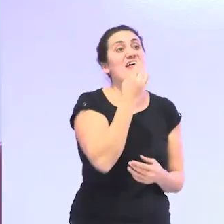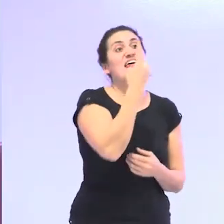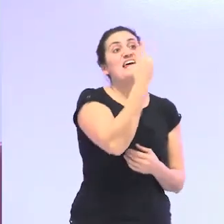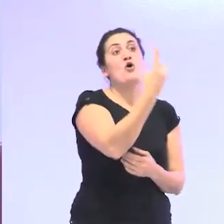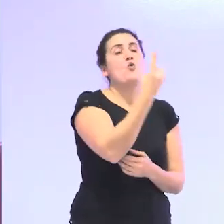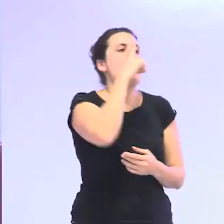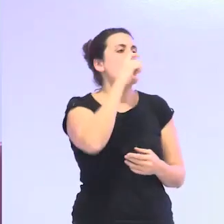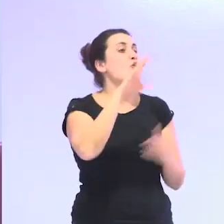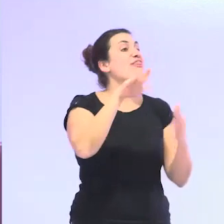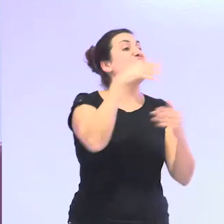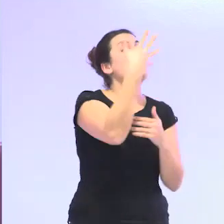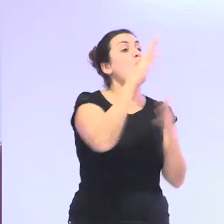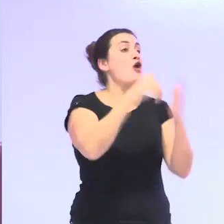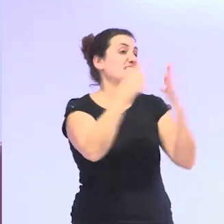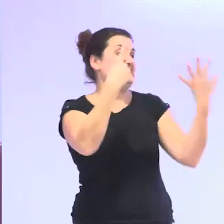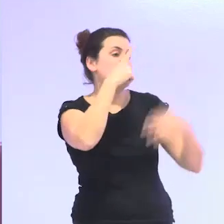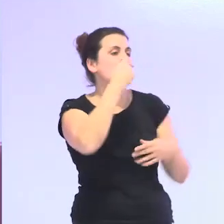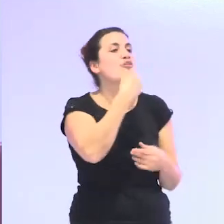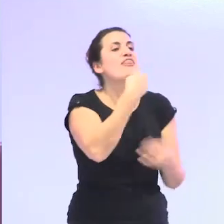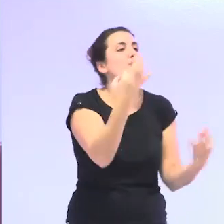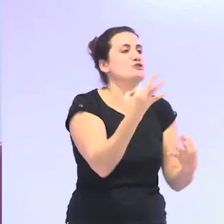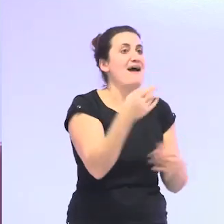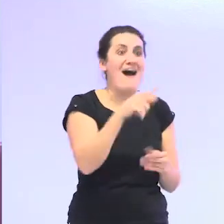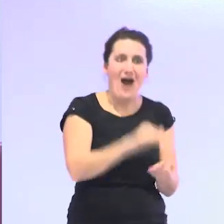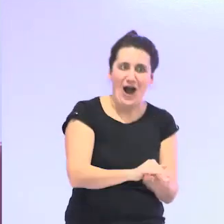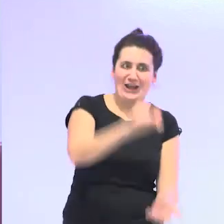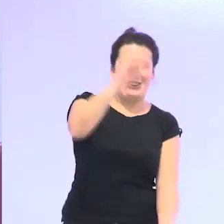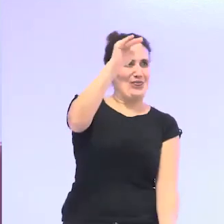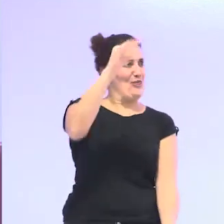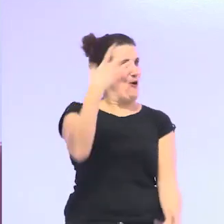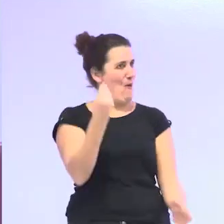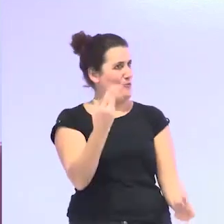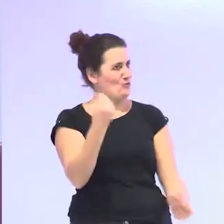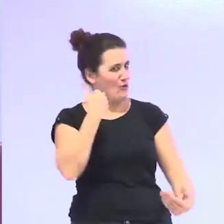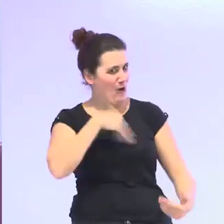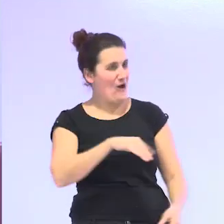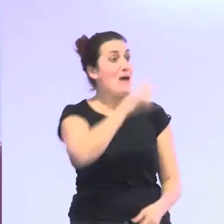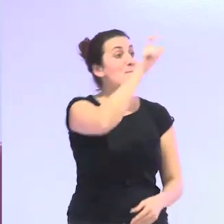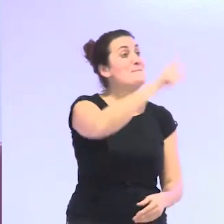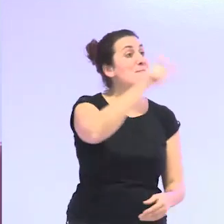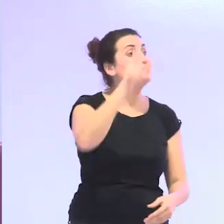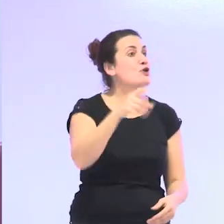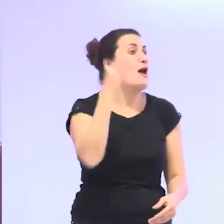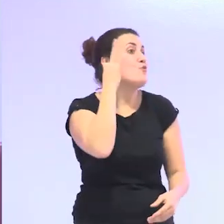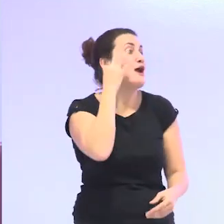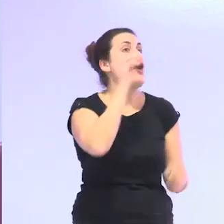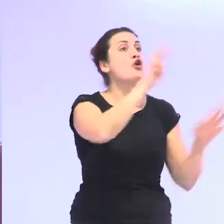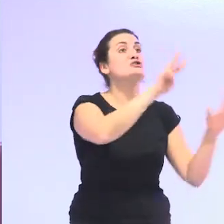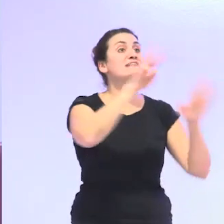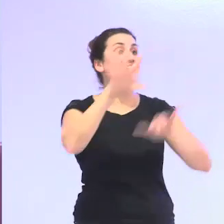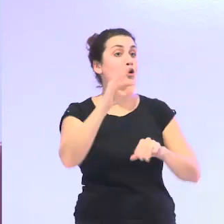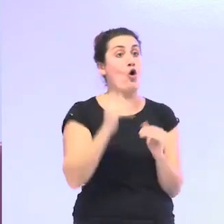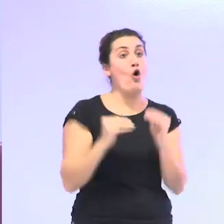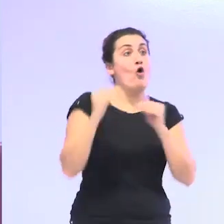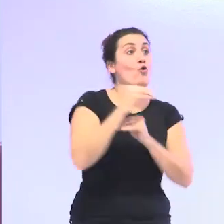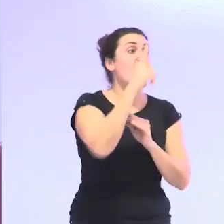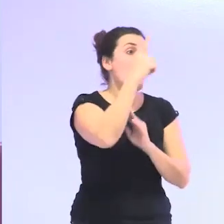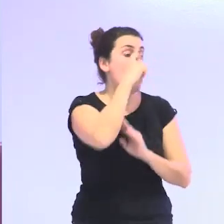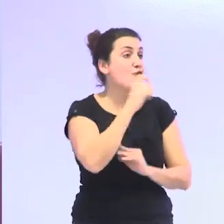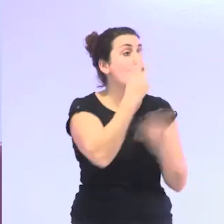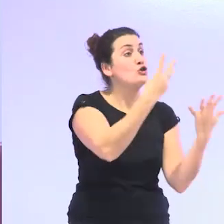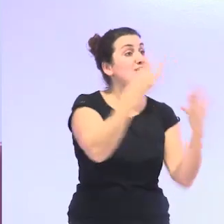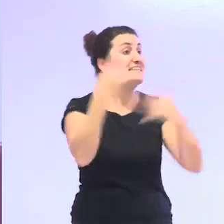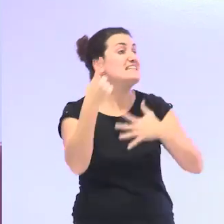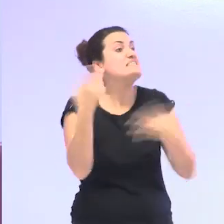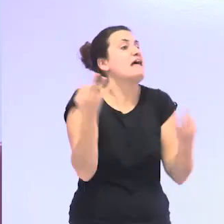a 6 años ¿qué decimos? que ha crecido ¿no? si una persona o una mujer de 85 años cumple un año de 86 ¿qué